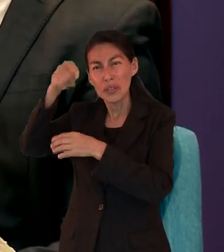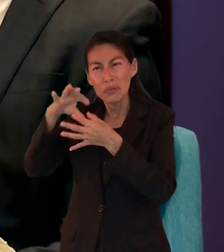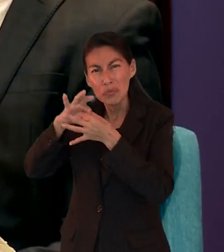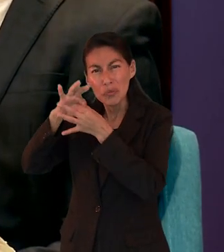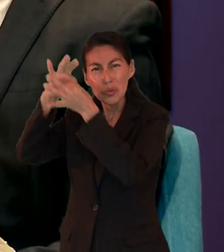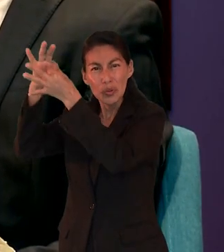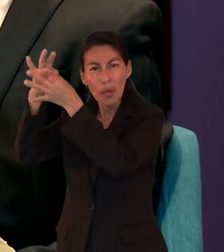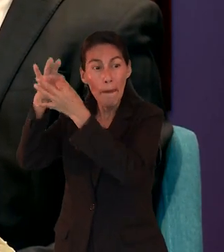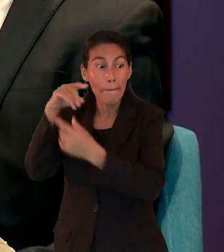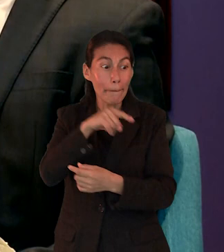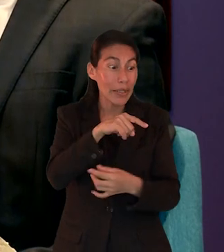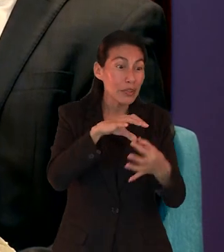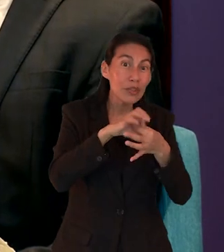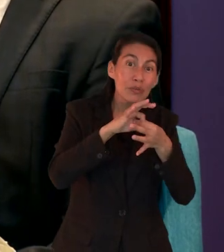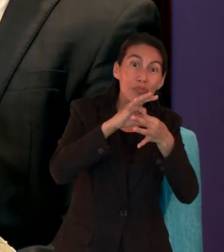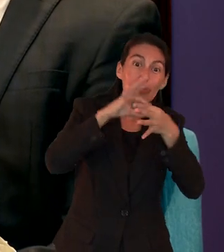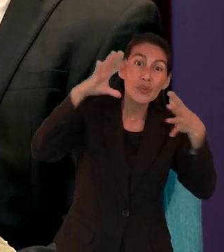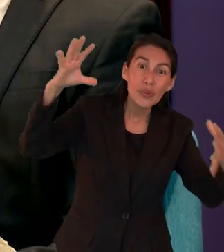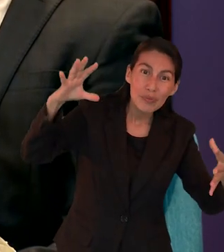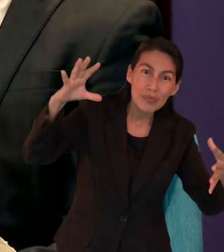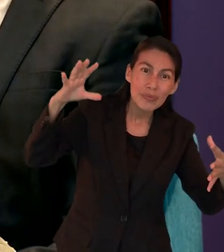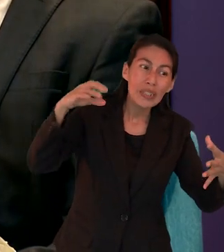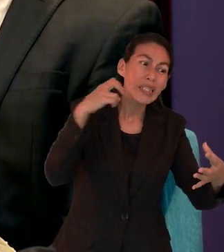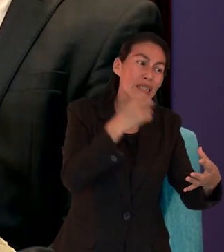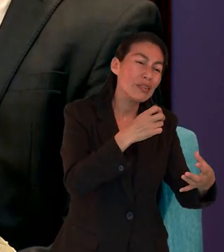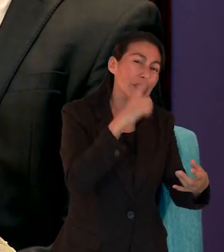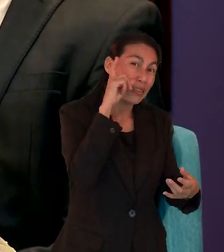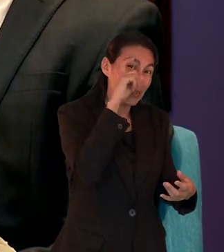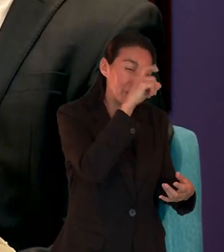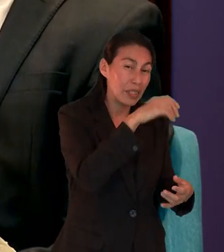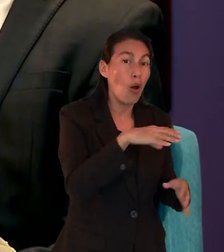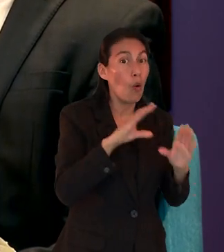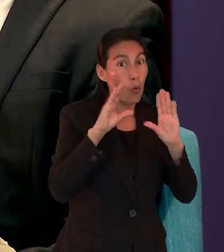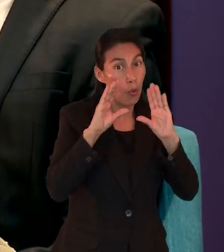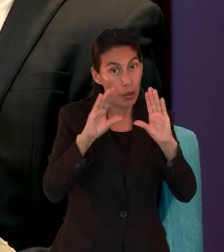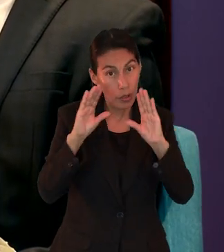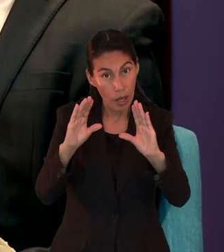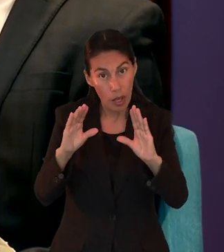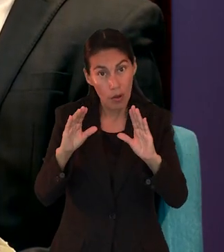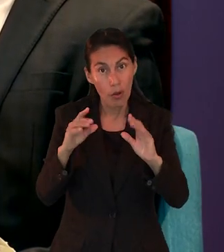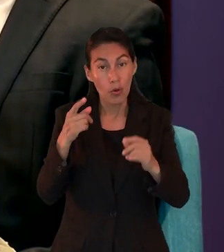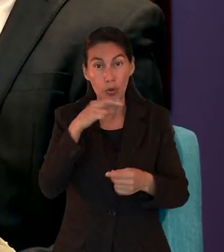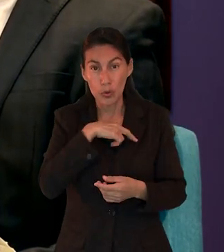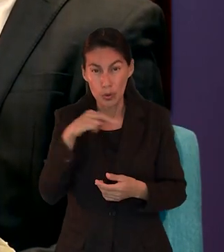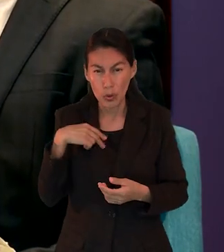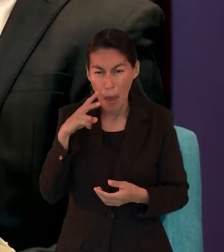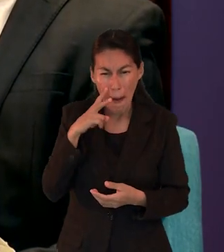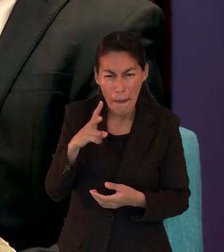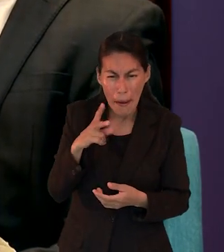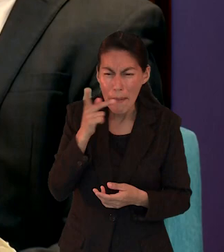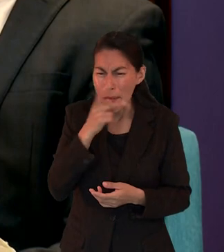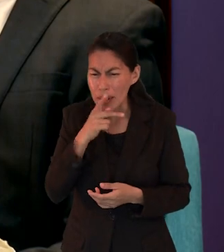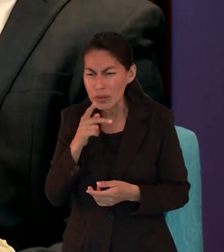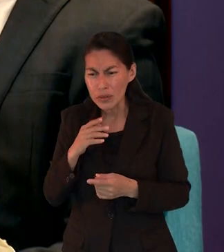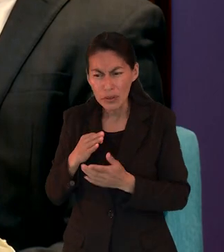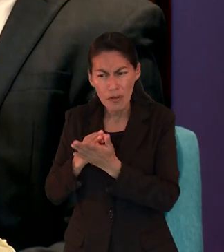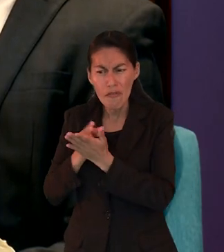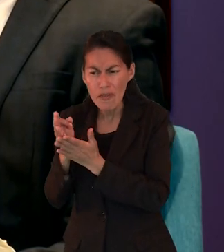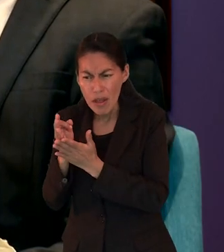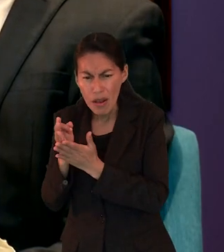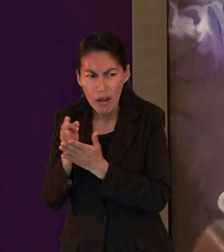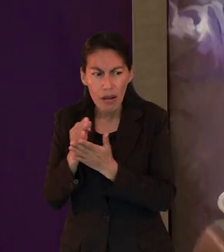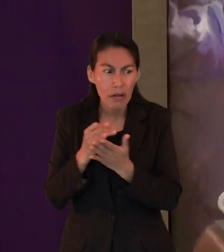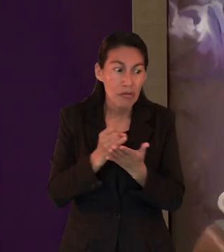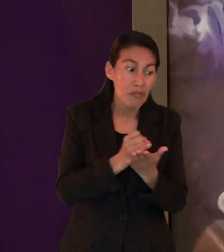lamentablemente, y con falsas doctrinas, doctrinas extrañas. Entonces Pablo hace una advertencia a los cristianos,